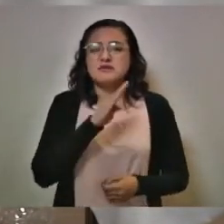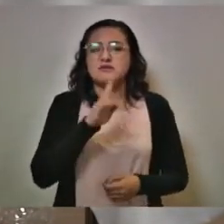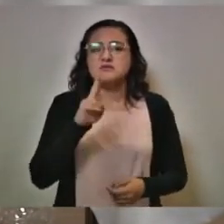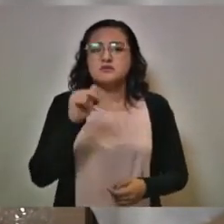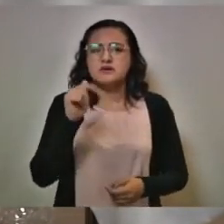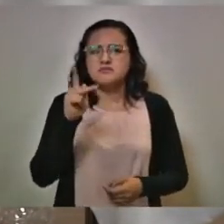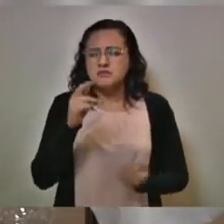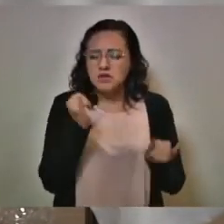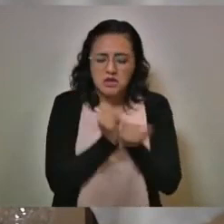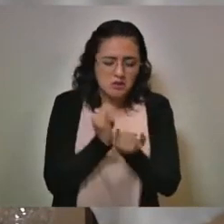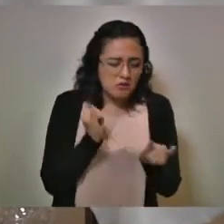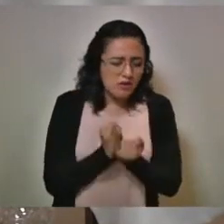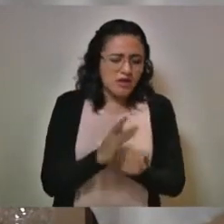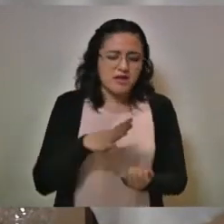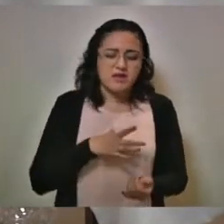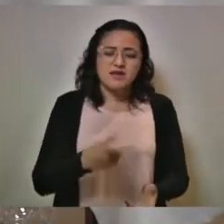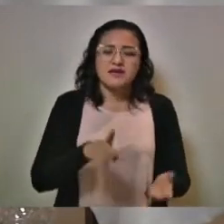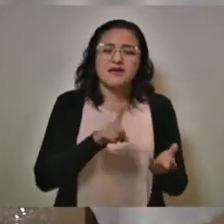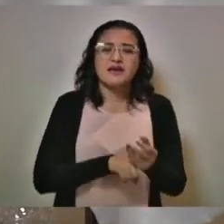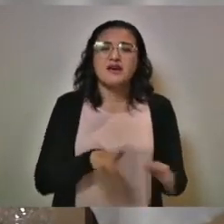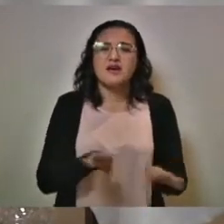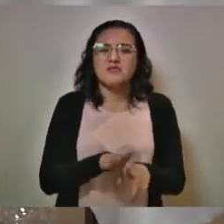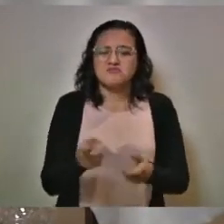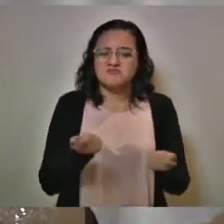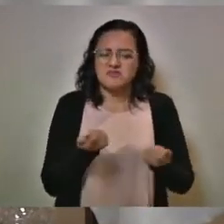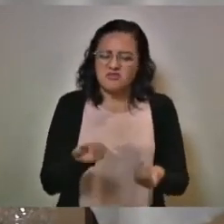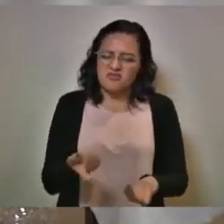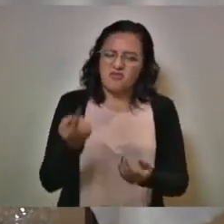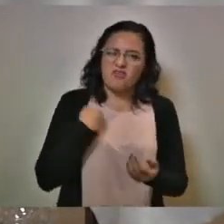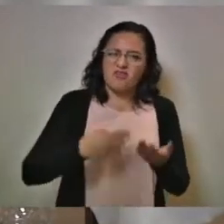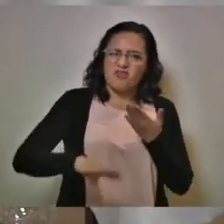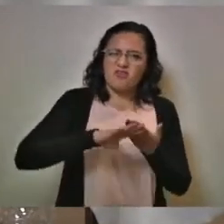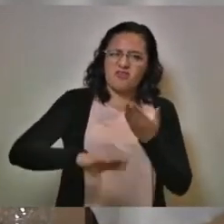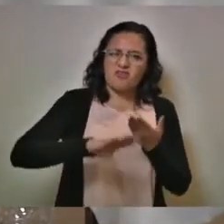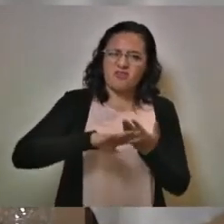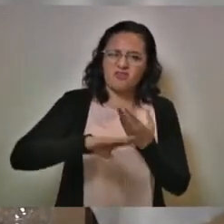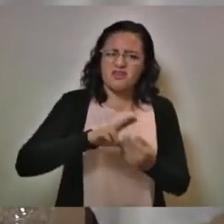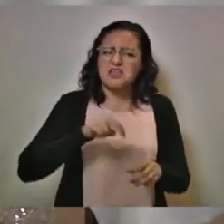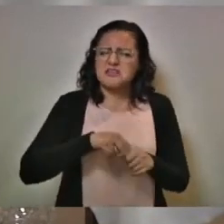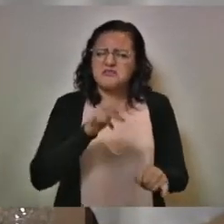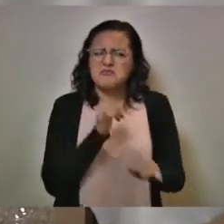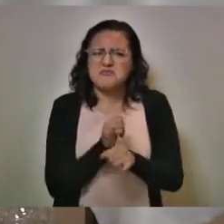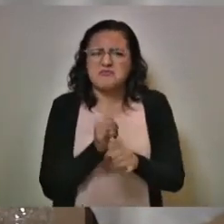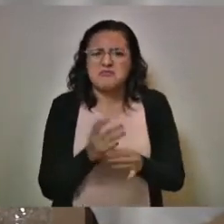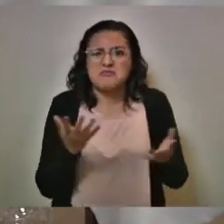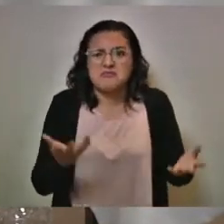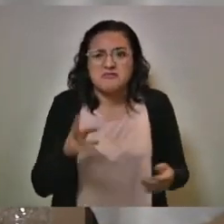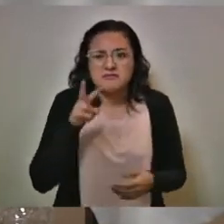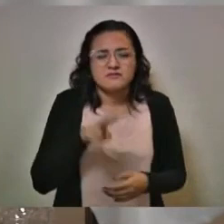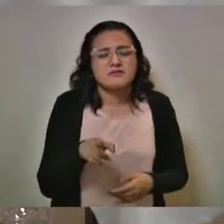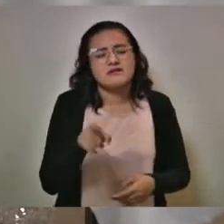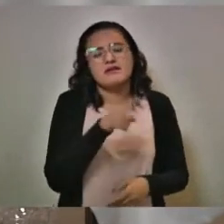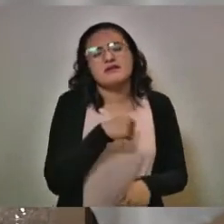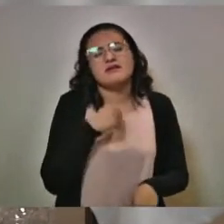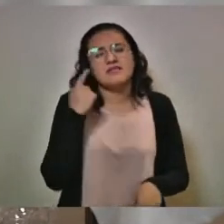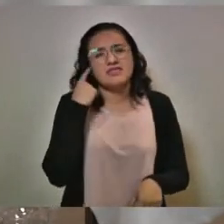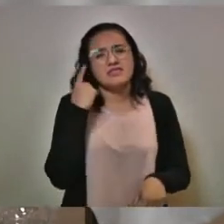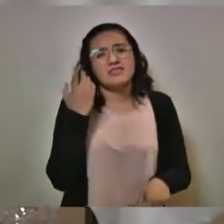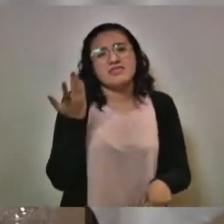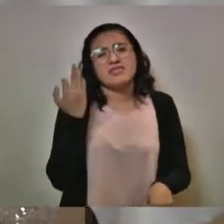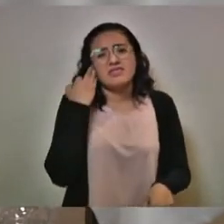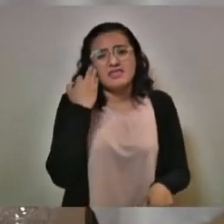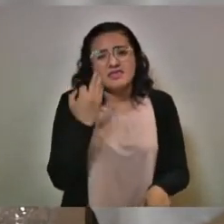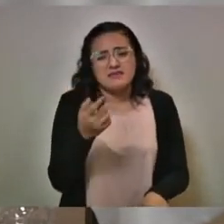que manejan cuentas contra mí. La verdad, que no pierdan su tiempo,